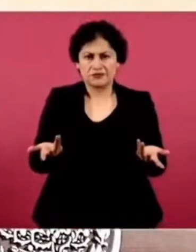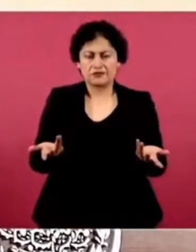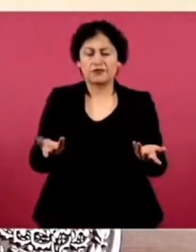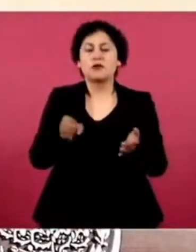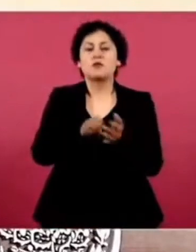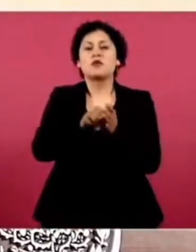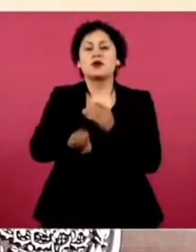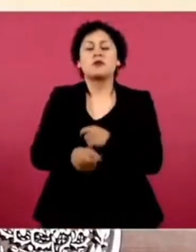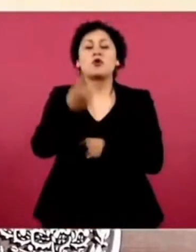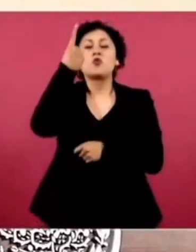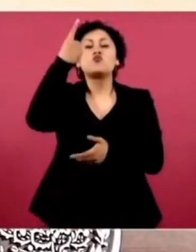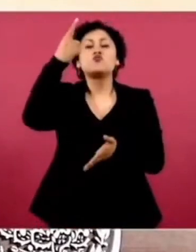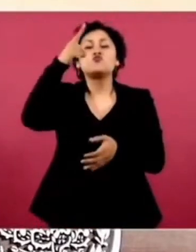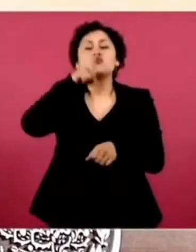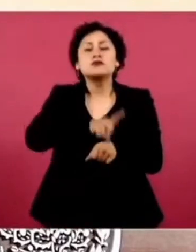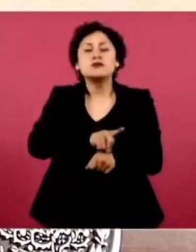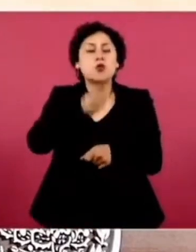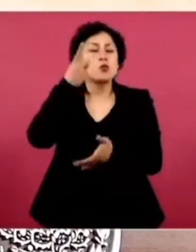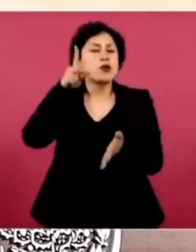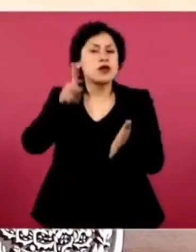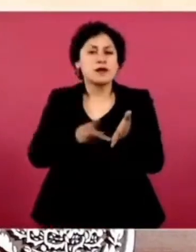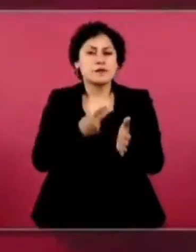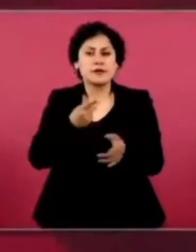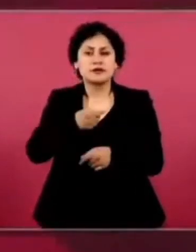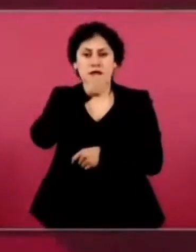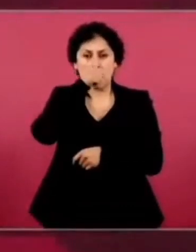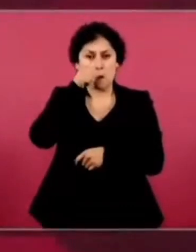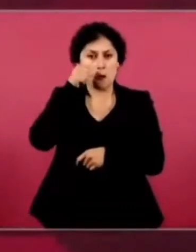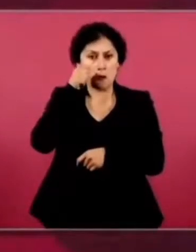Triunfante. Después.